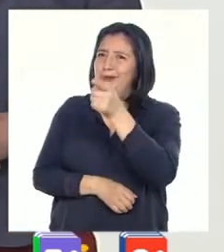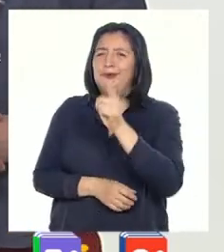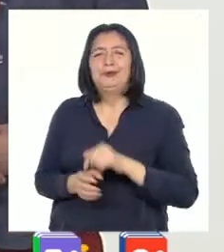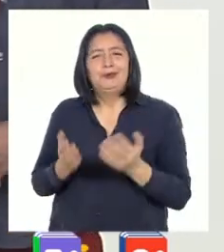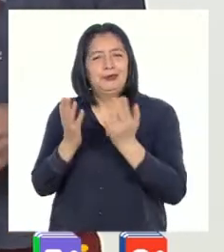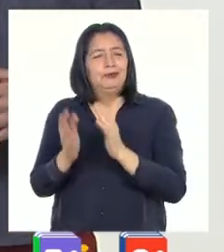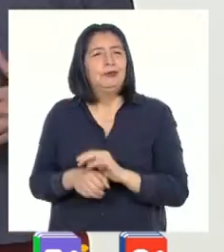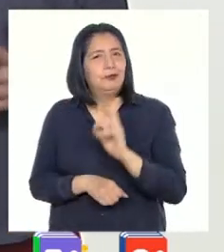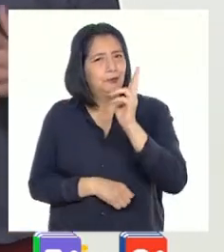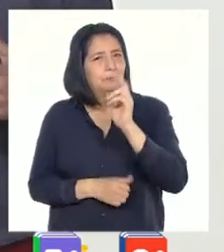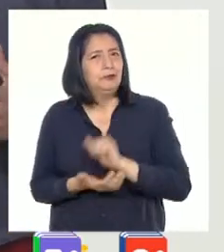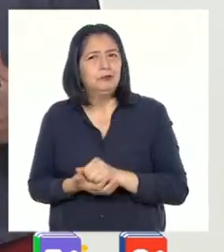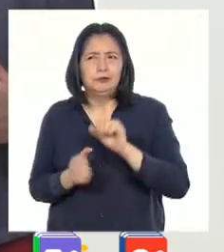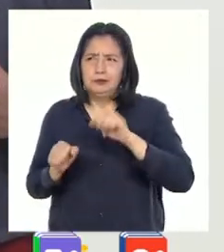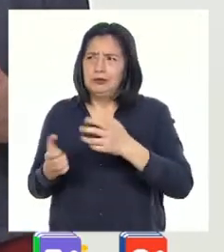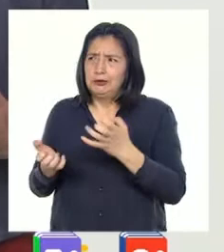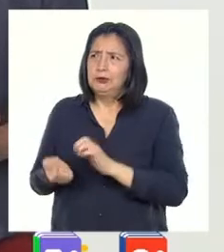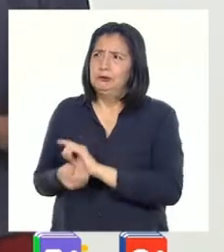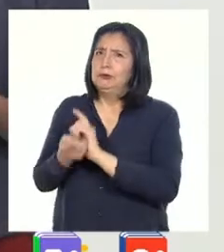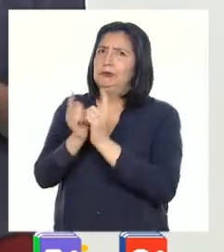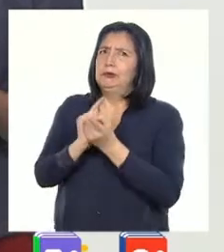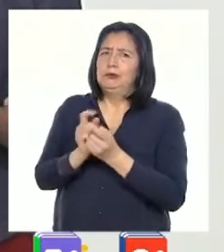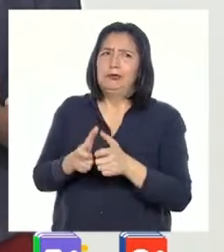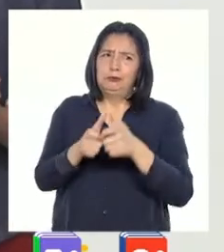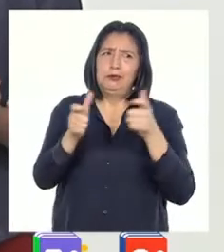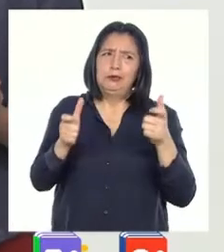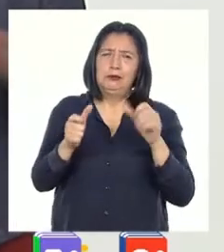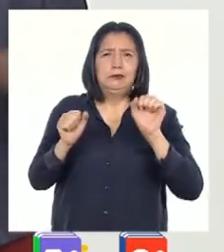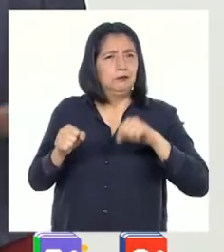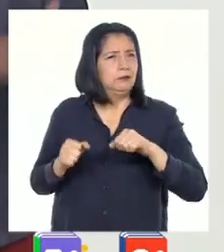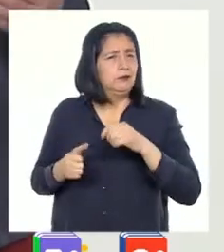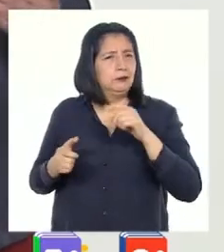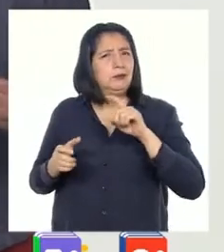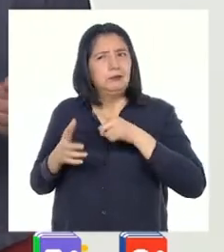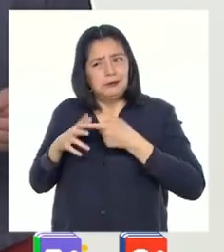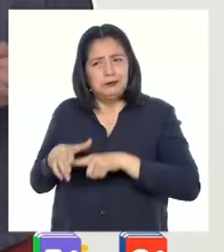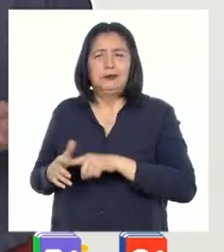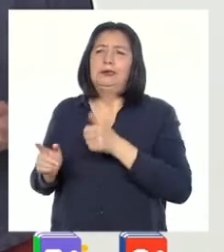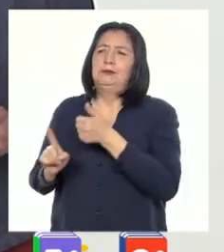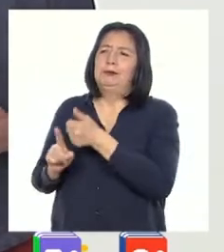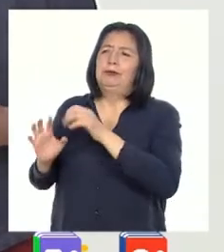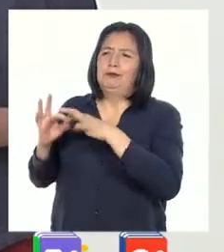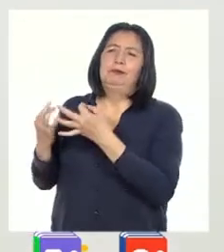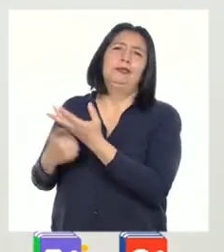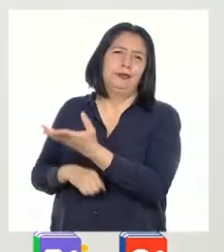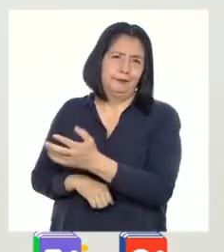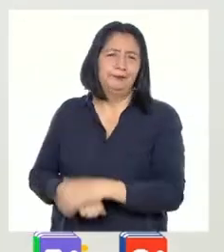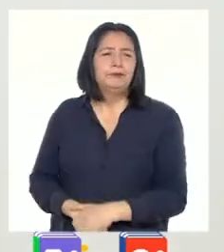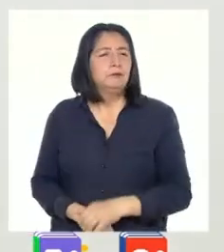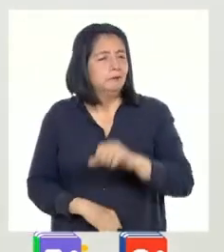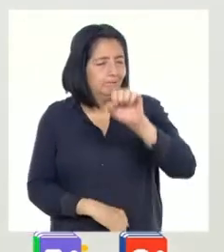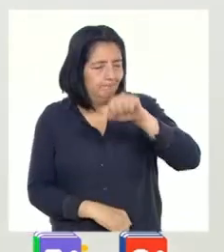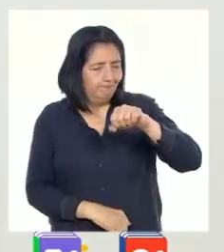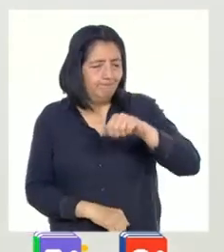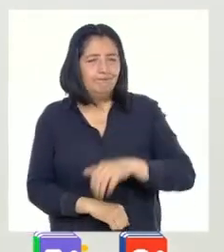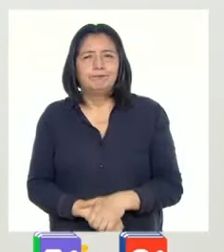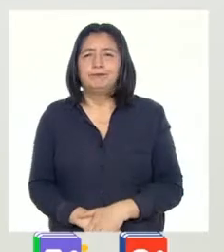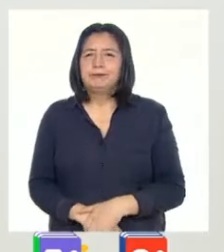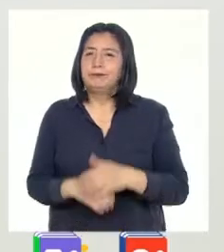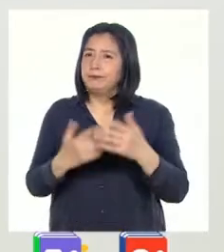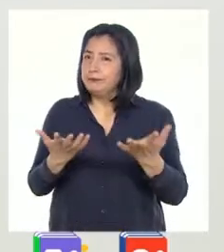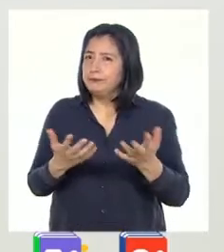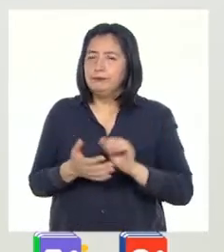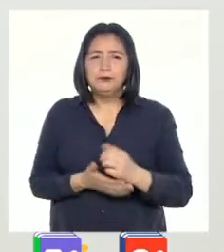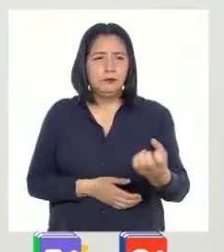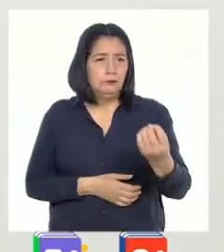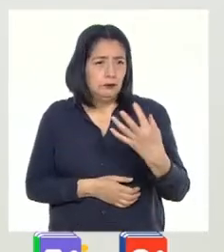profesor. Si queremos grandes cambios, necesitamos trabajarlos desde nuestras propias familias. Así es. Lo